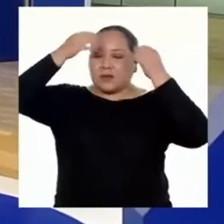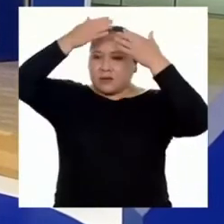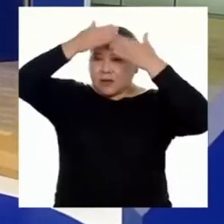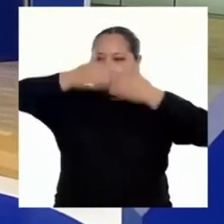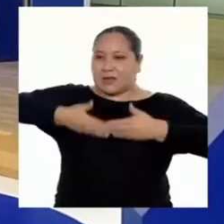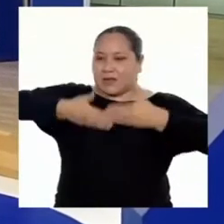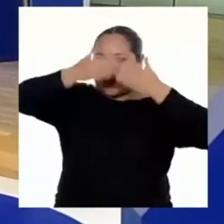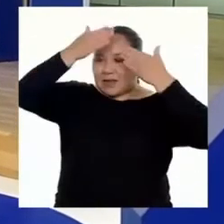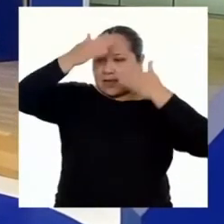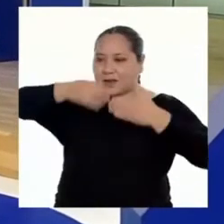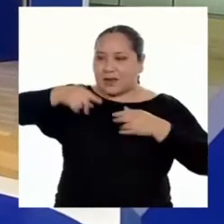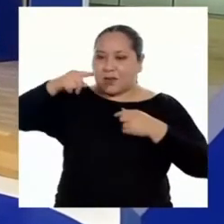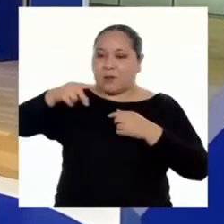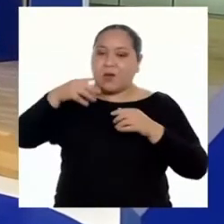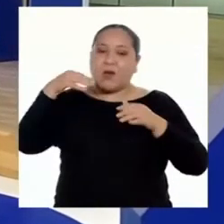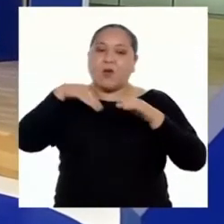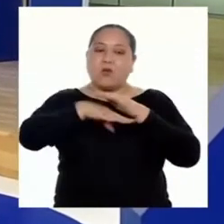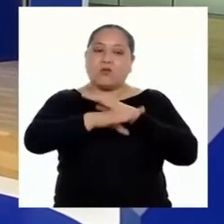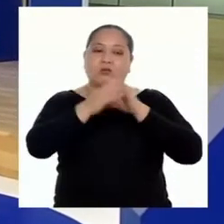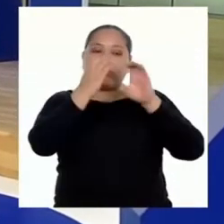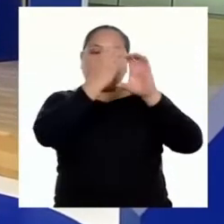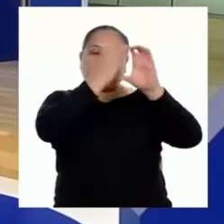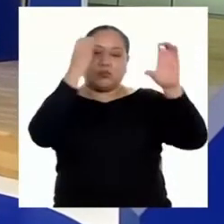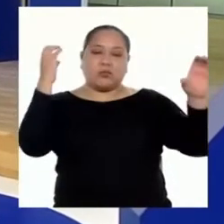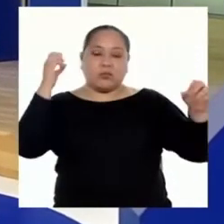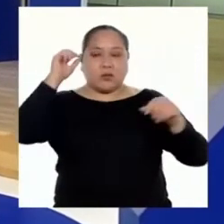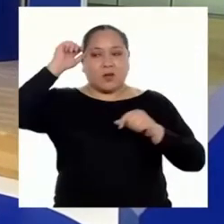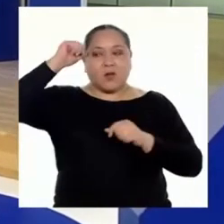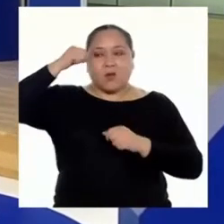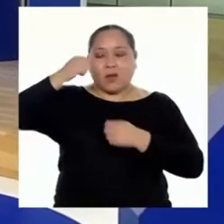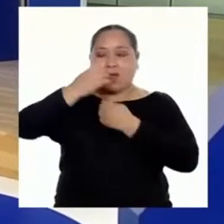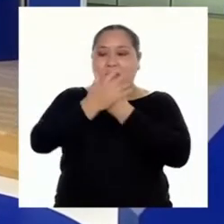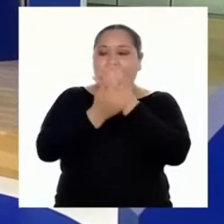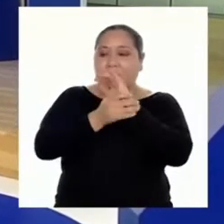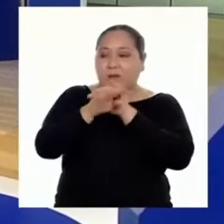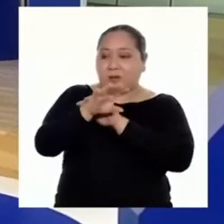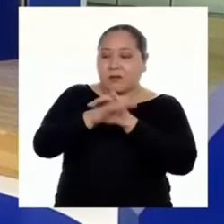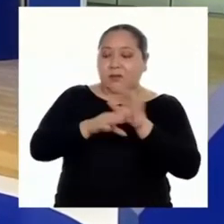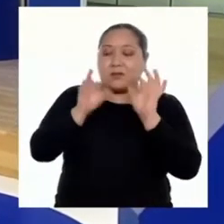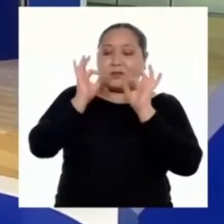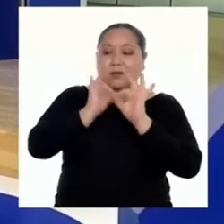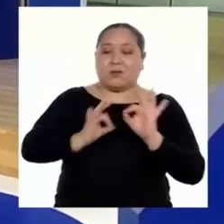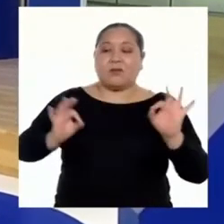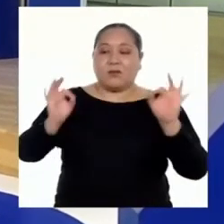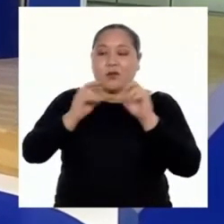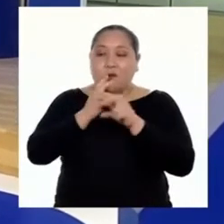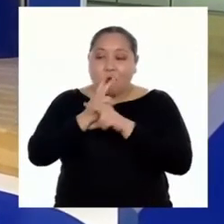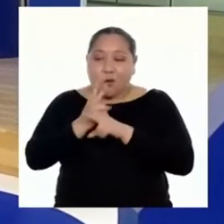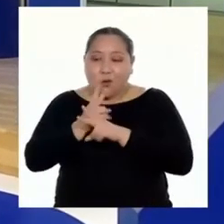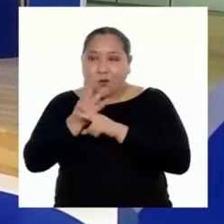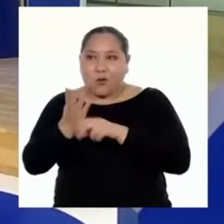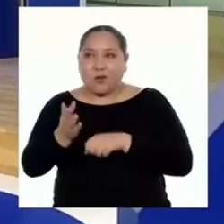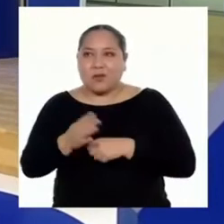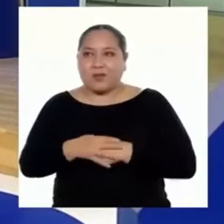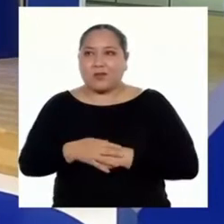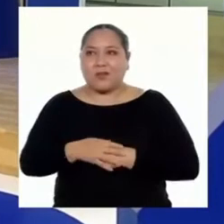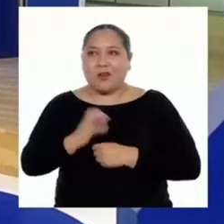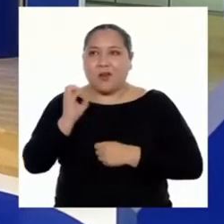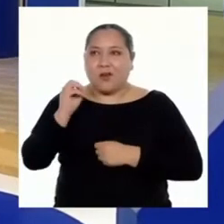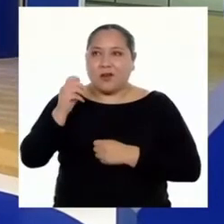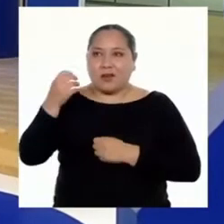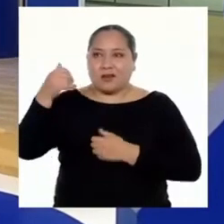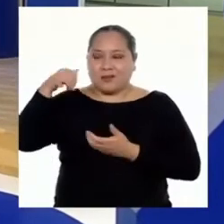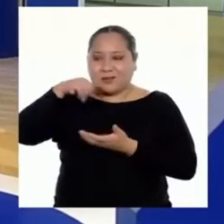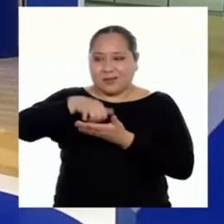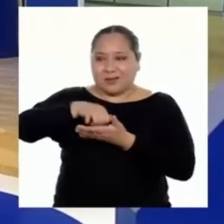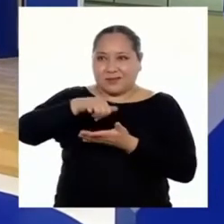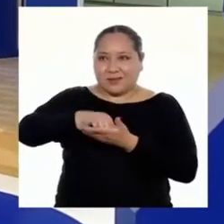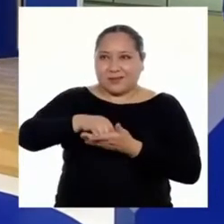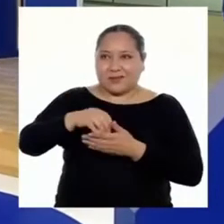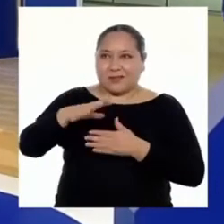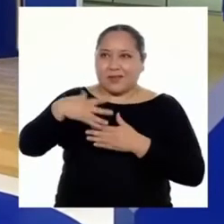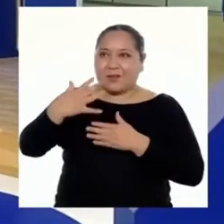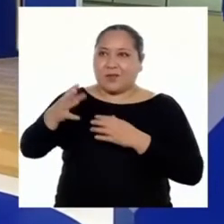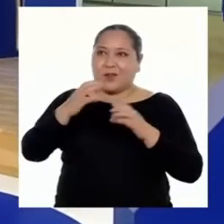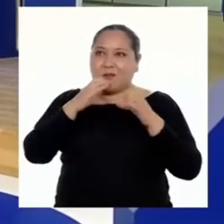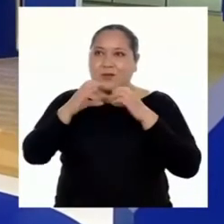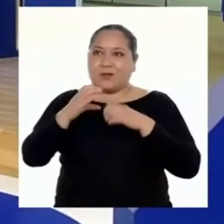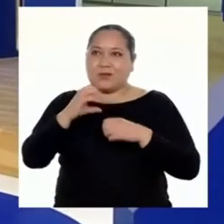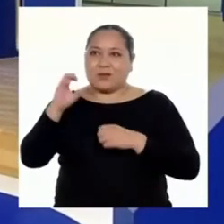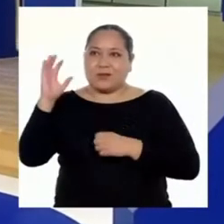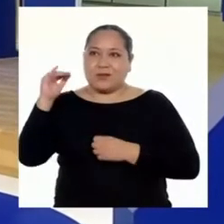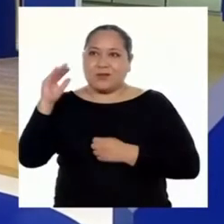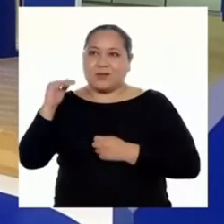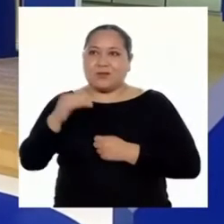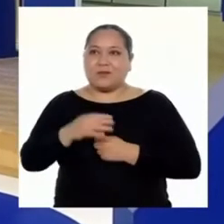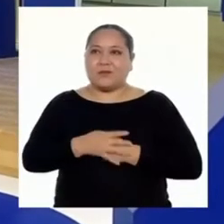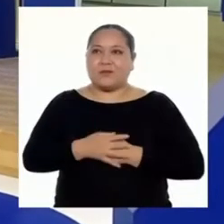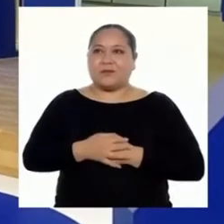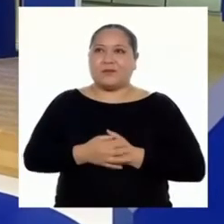en el transporte público. Y recuerda que el lavado de manos es muy importante. ¡Cuídate! Bueno, yo te tengo que cortar. Hablamos después, ¿sí?